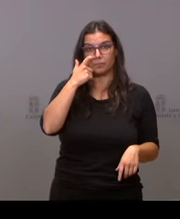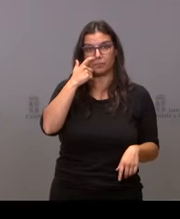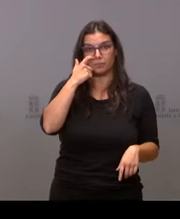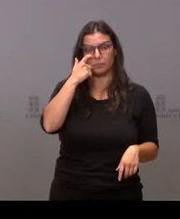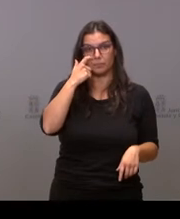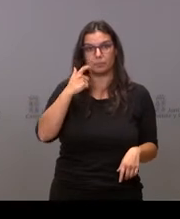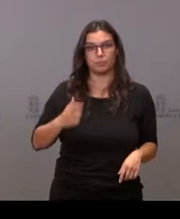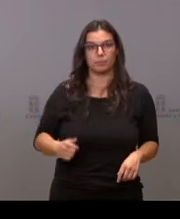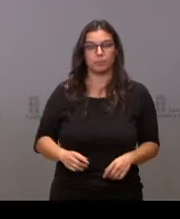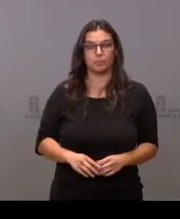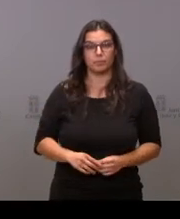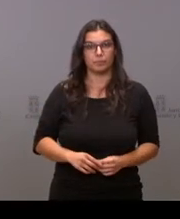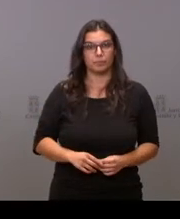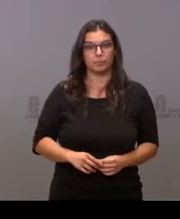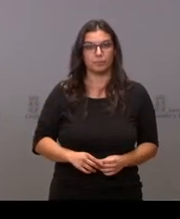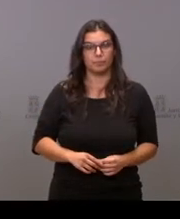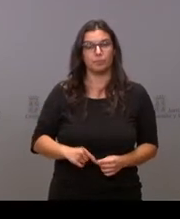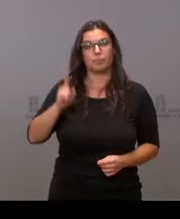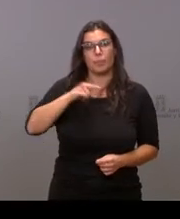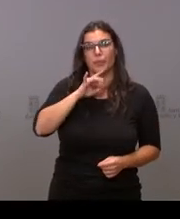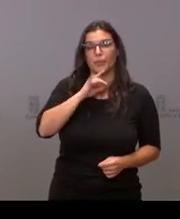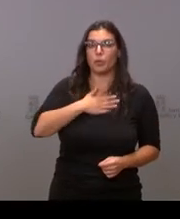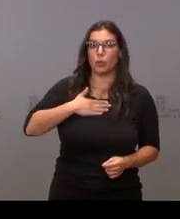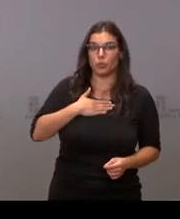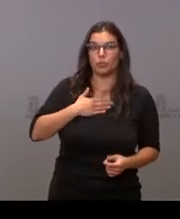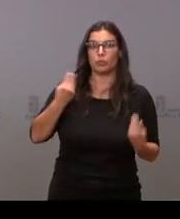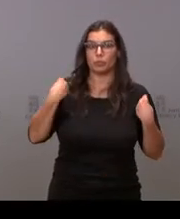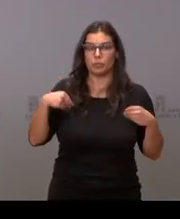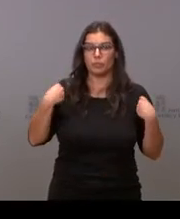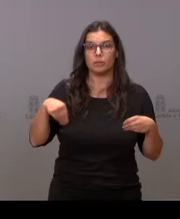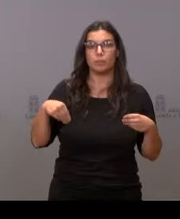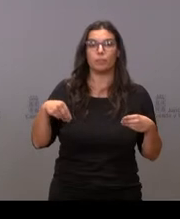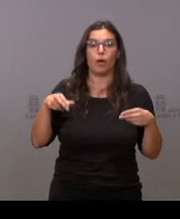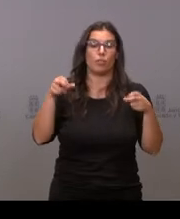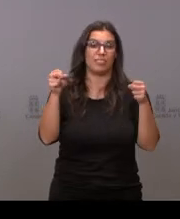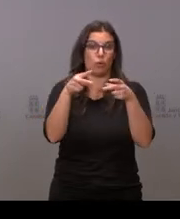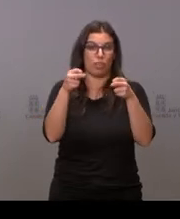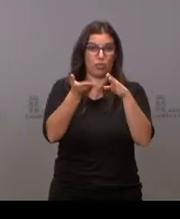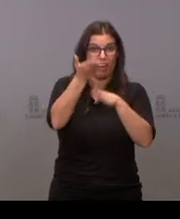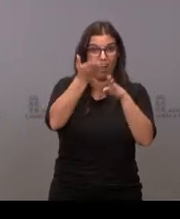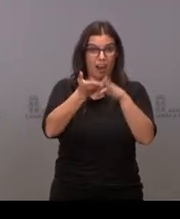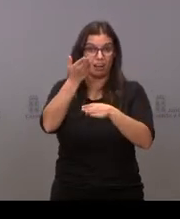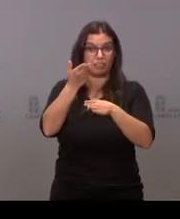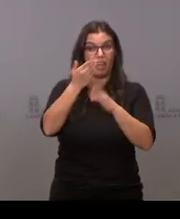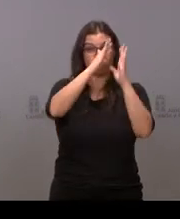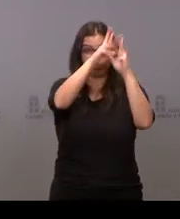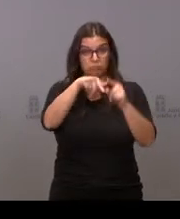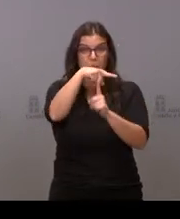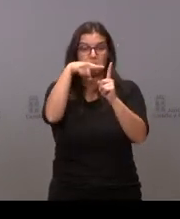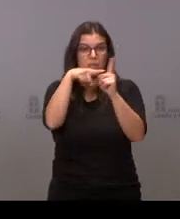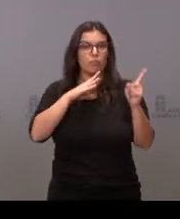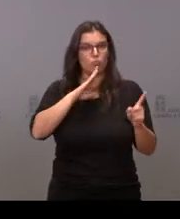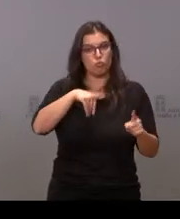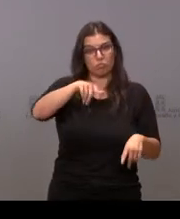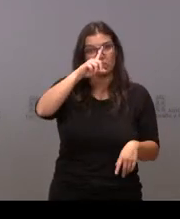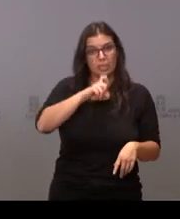con la evolución de la afiliación media que, como ven, este